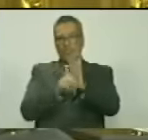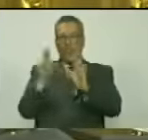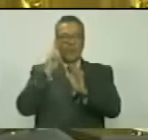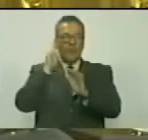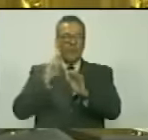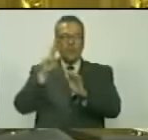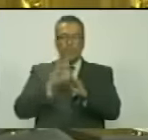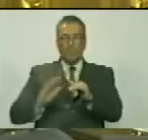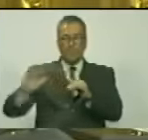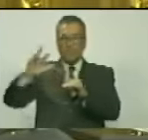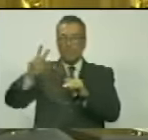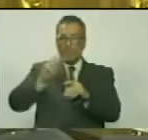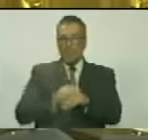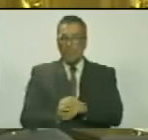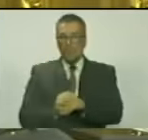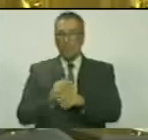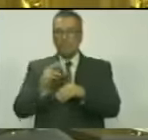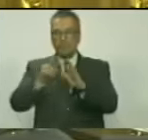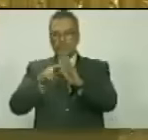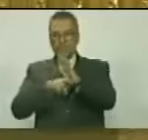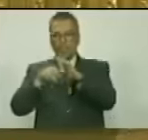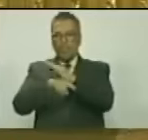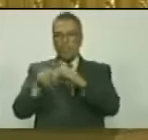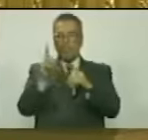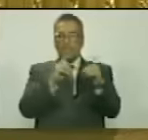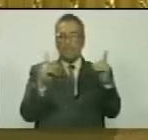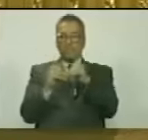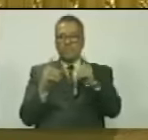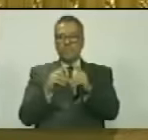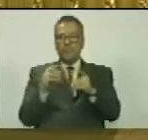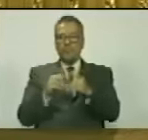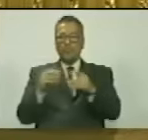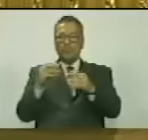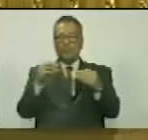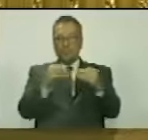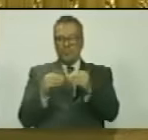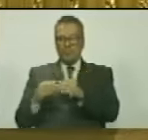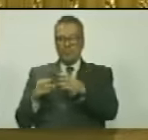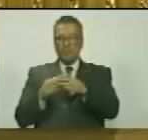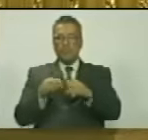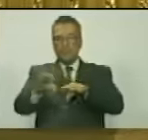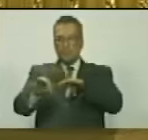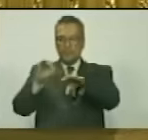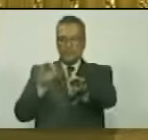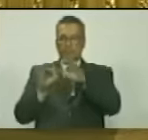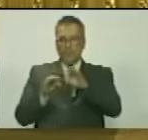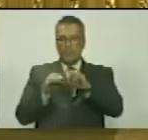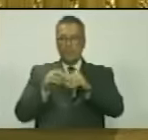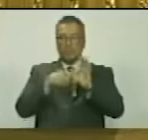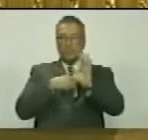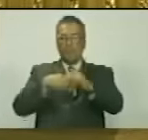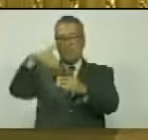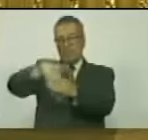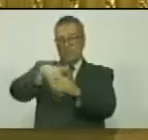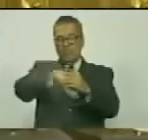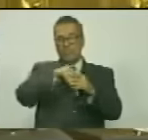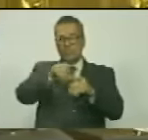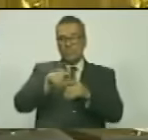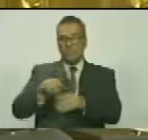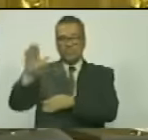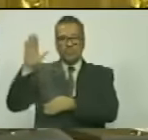la República Bolivariana de Venezuela y del Reglamento Interior y Debate sobre la conformación, elección, postulación y votación,